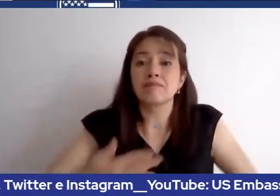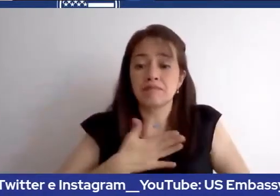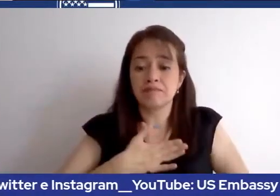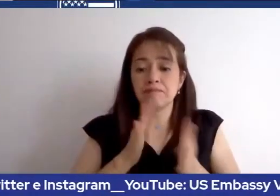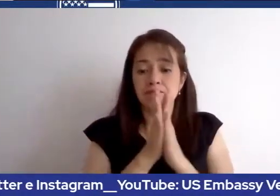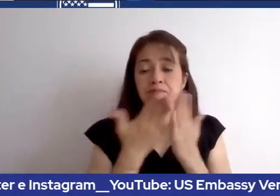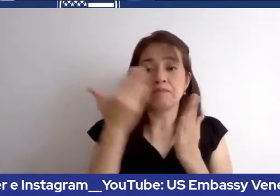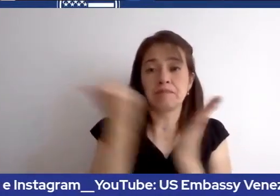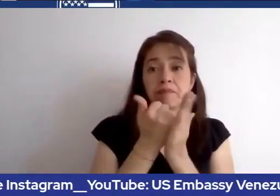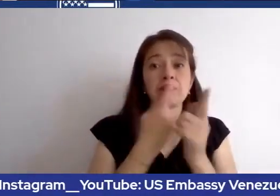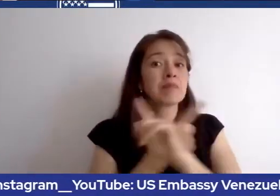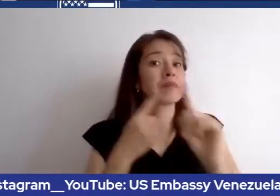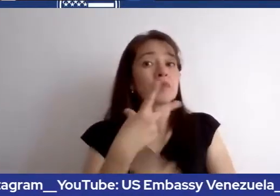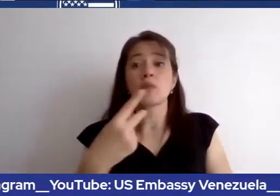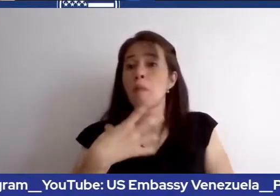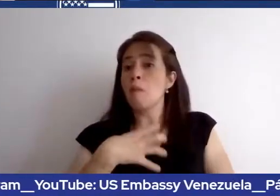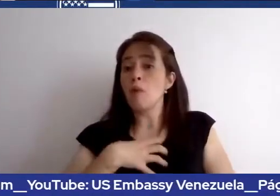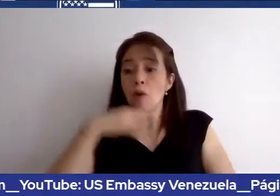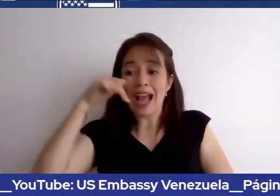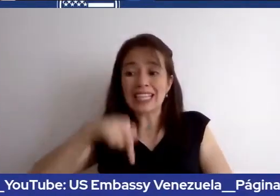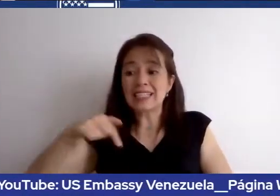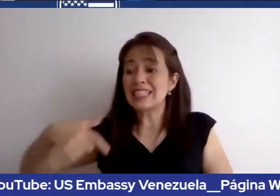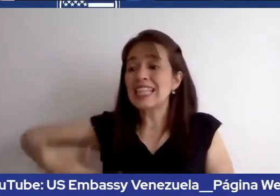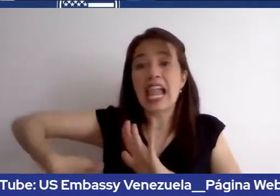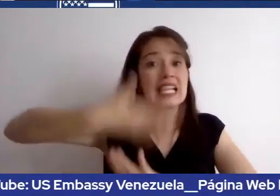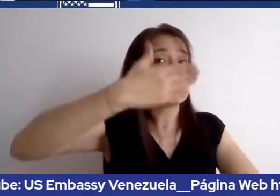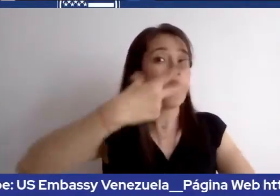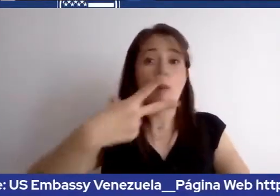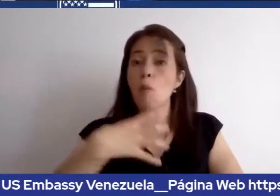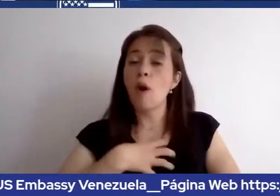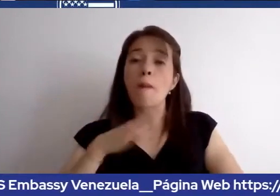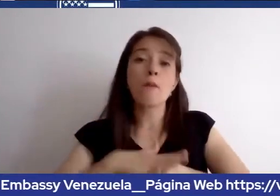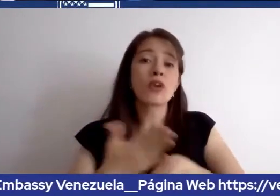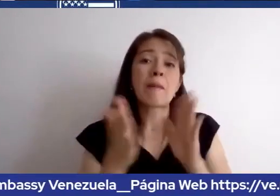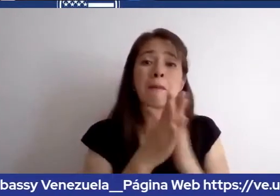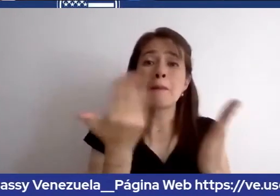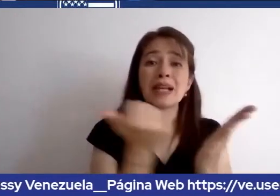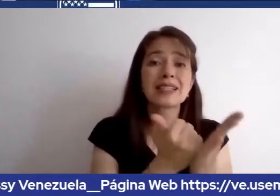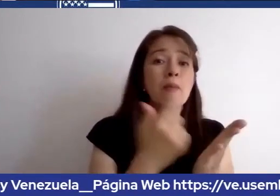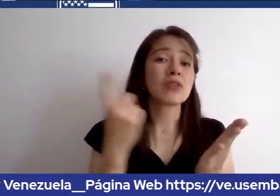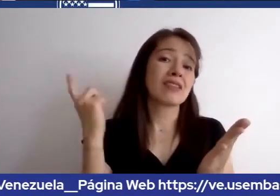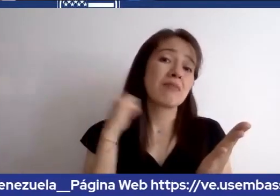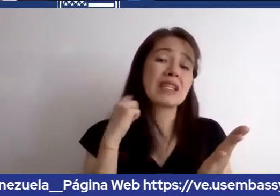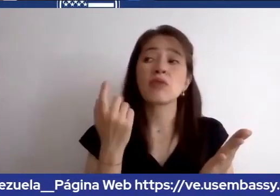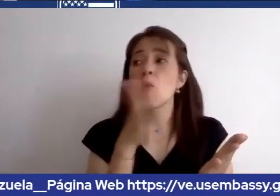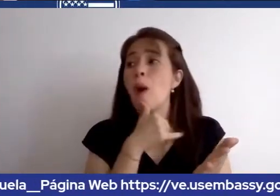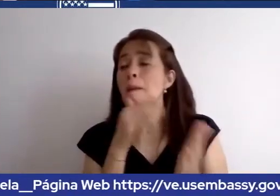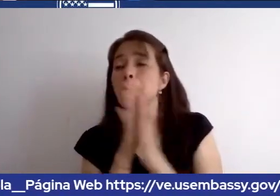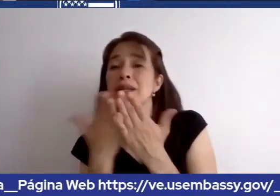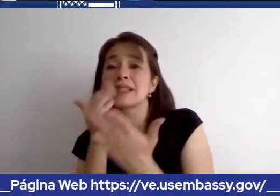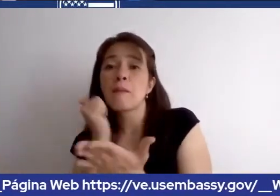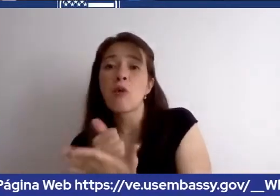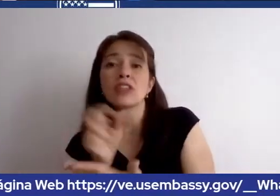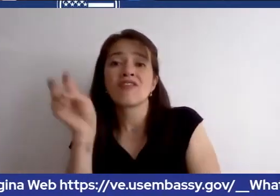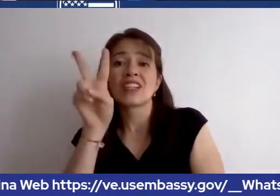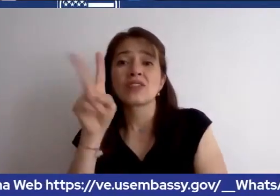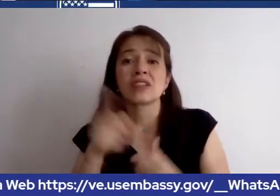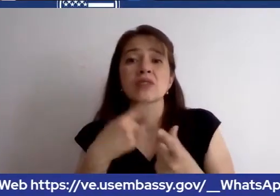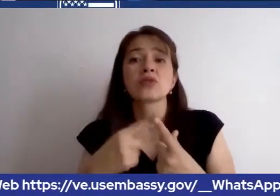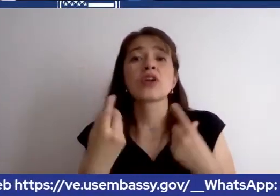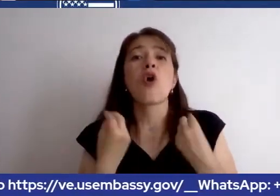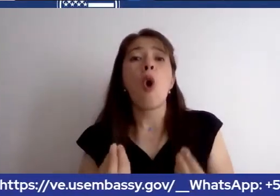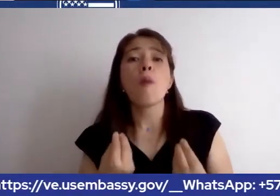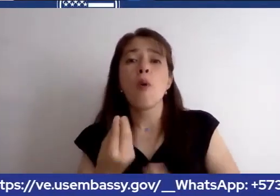puedo salir de aquí, ya que no tengo mi pasaporte vigente, ni tengo pasaporte venezolano. ¿Hay alguna forma de